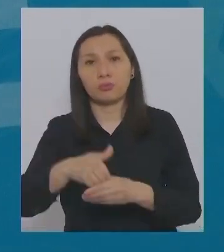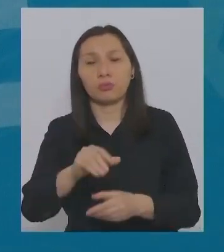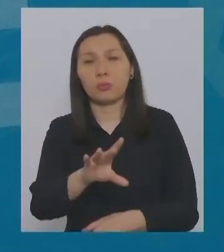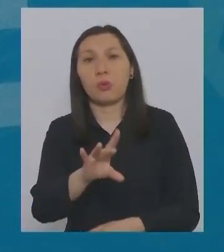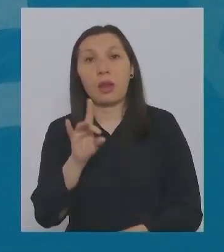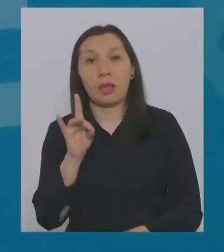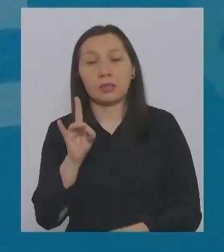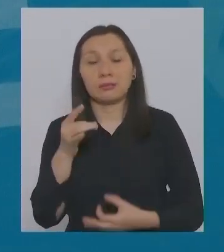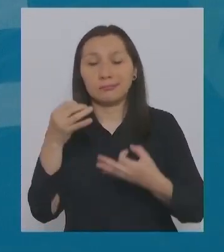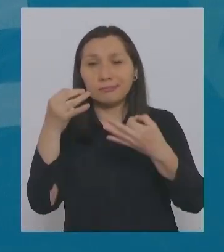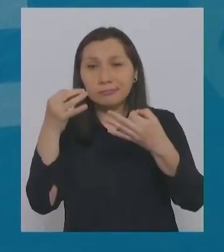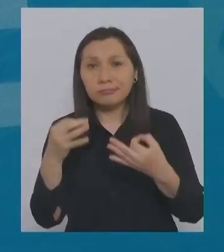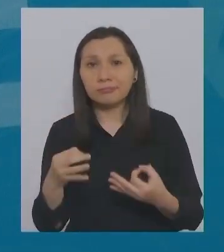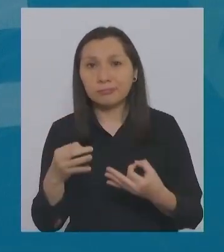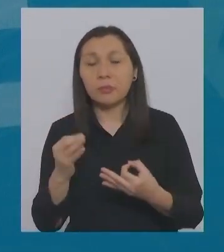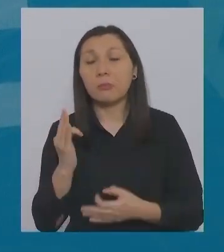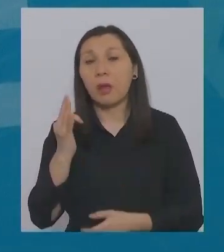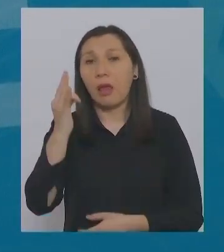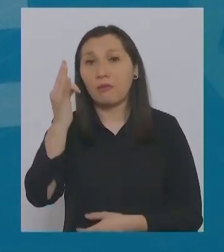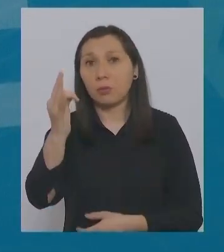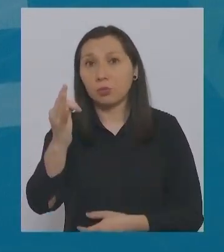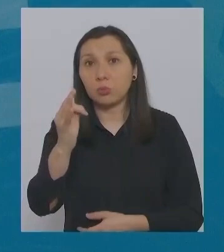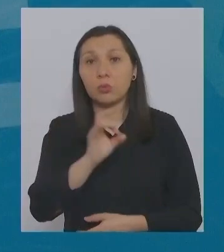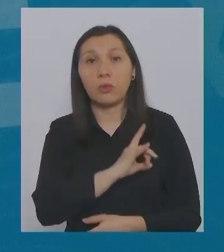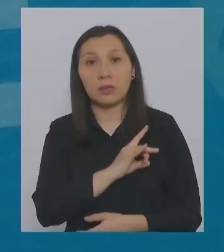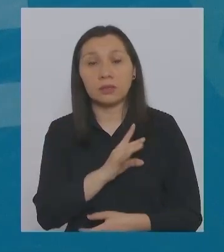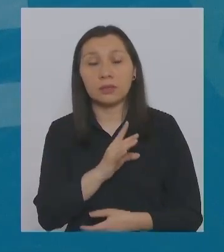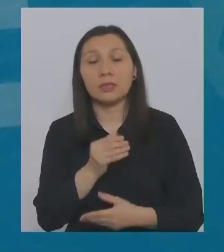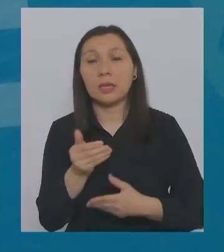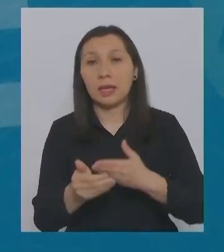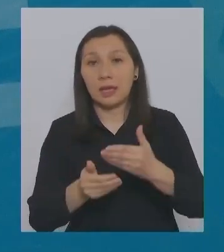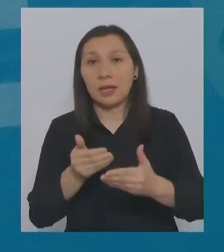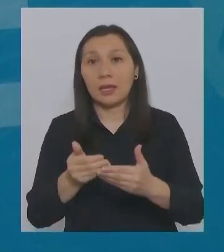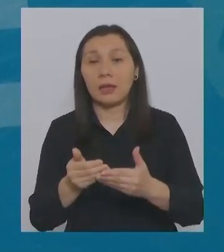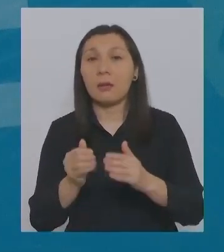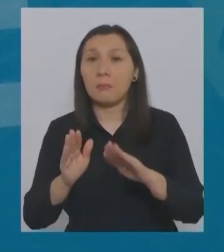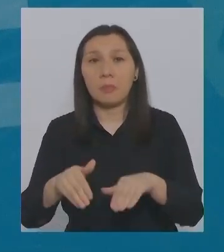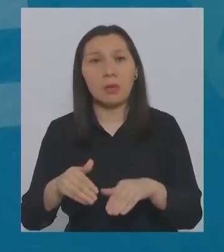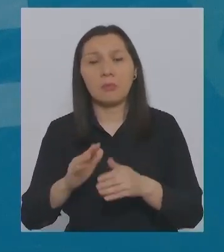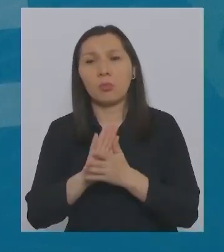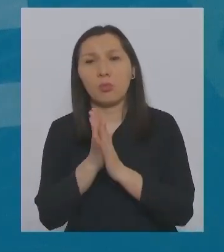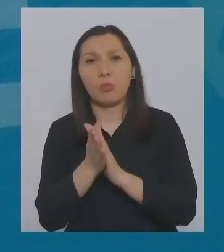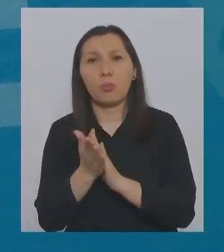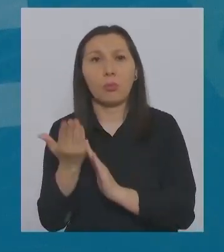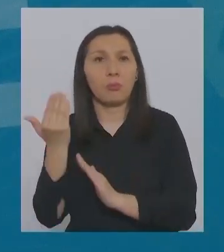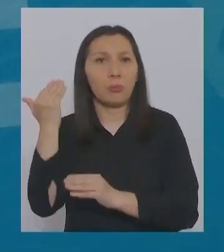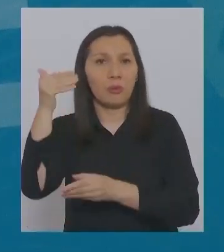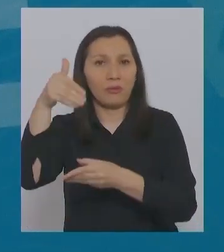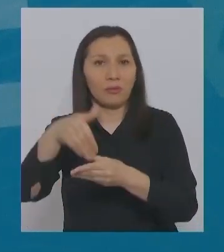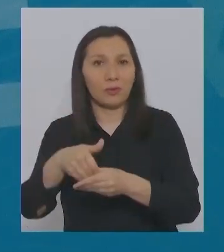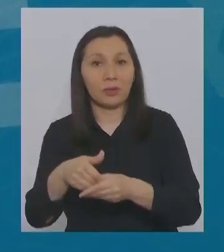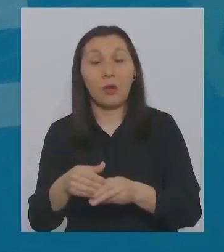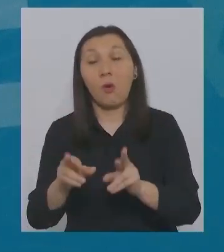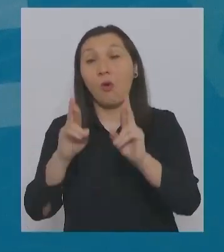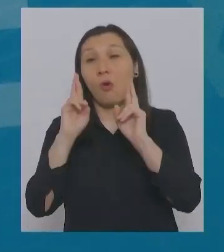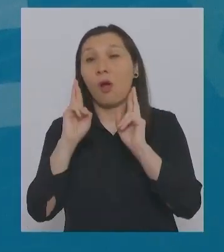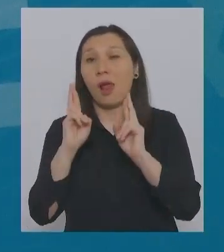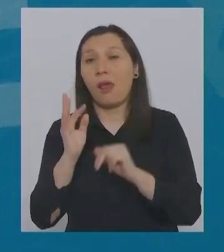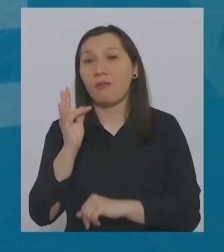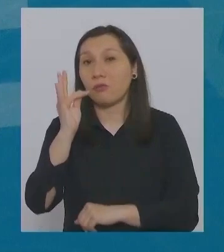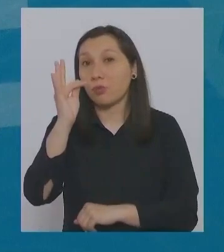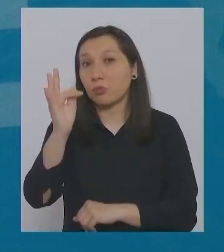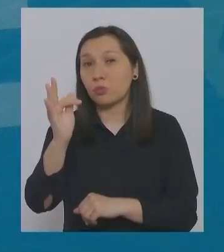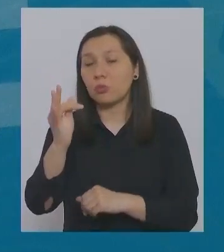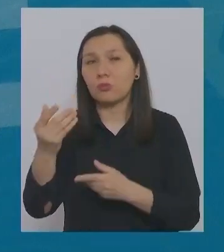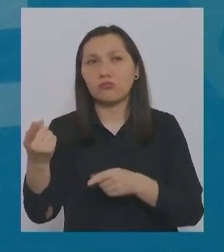que definirán el futuro de Chile, como ocurre con todas las elecciones. Pero ojalá que sea un futuro que